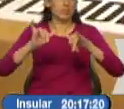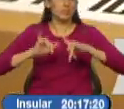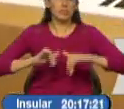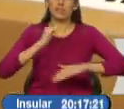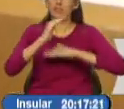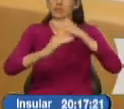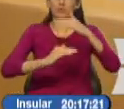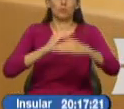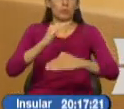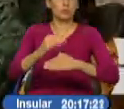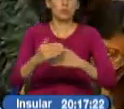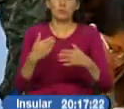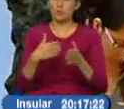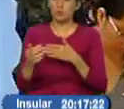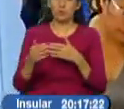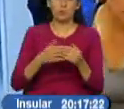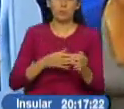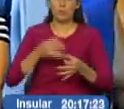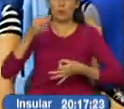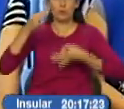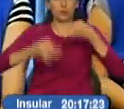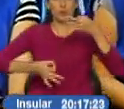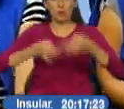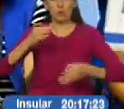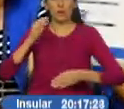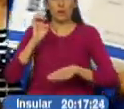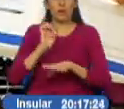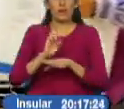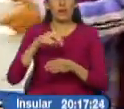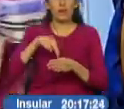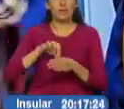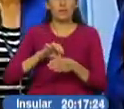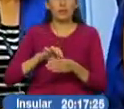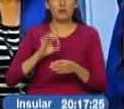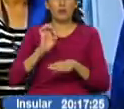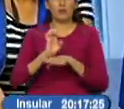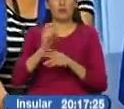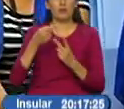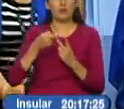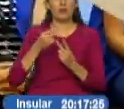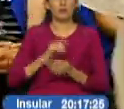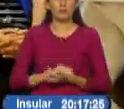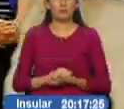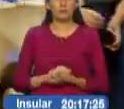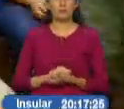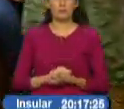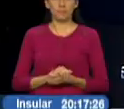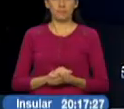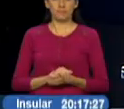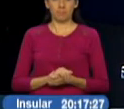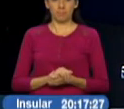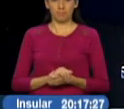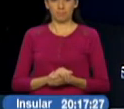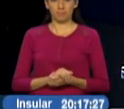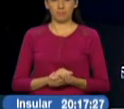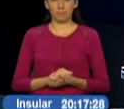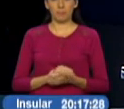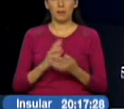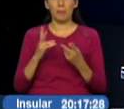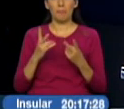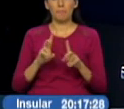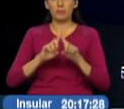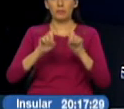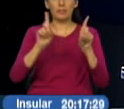en el orden judicial ante el Tribunal Contencioso Electoral. Mirta Carrillo, Ecuador TV. Mientras tanto,